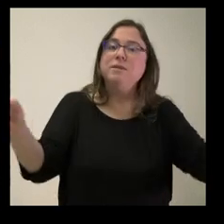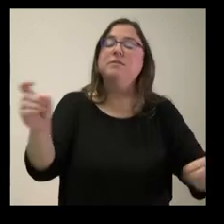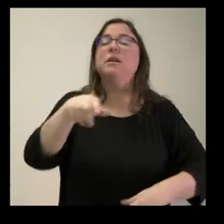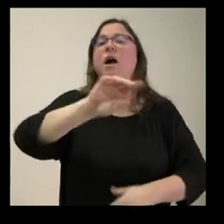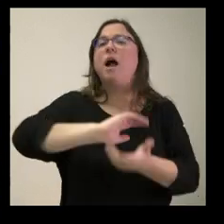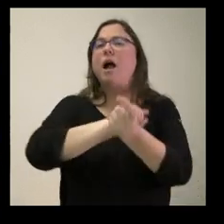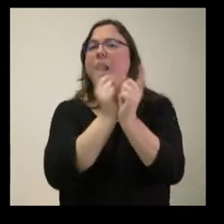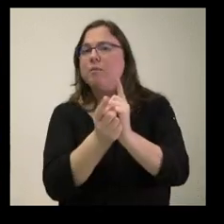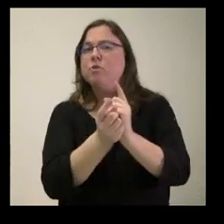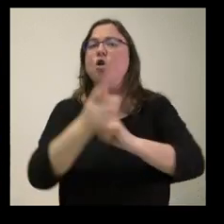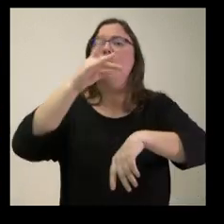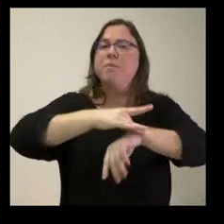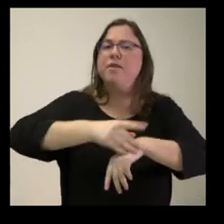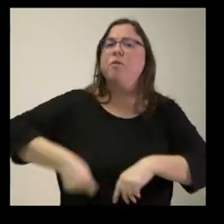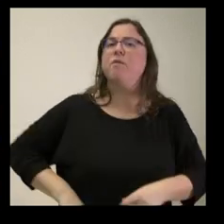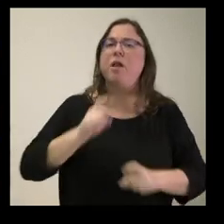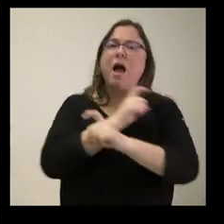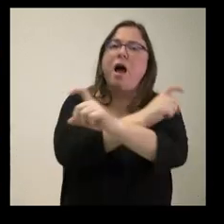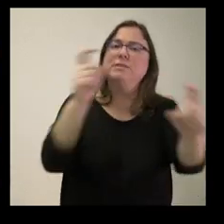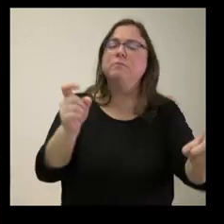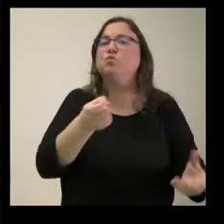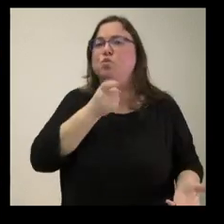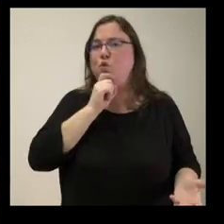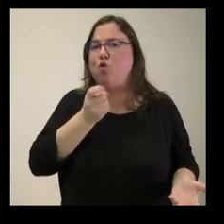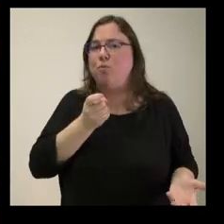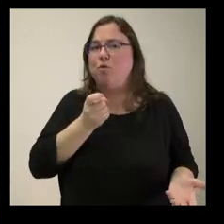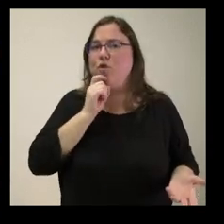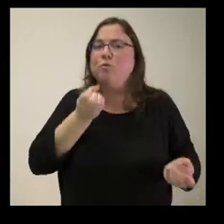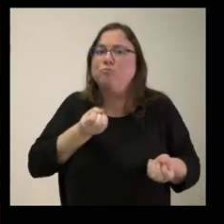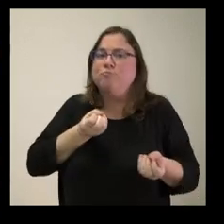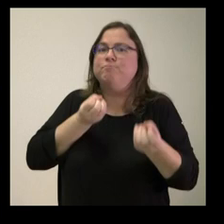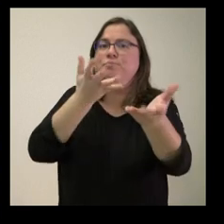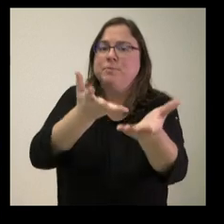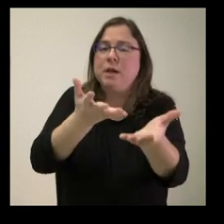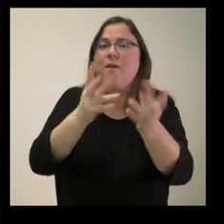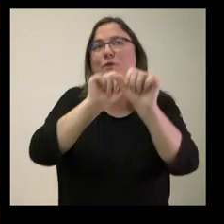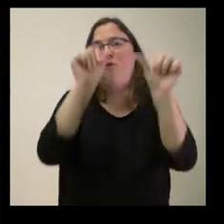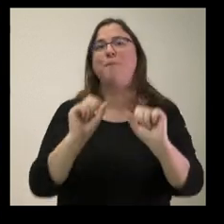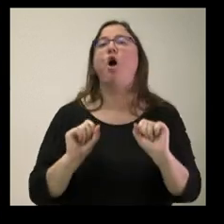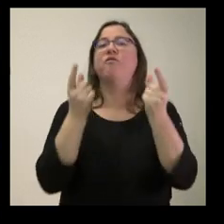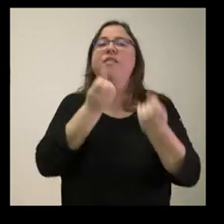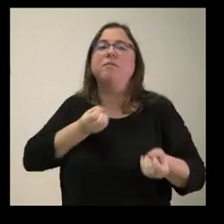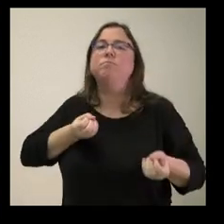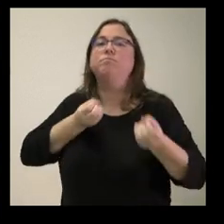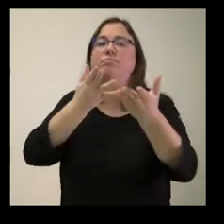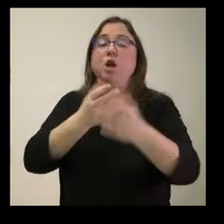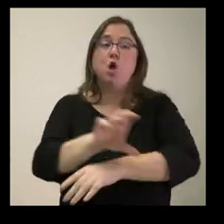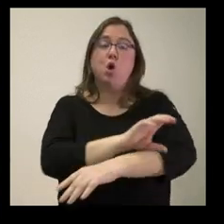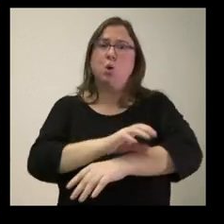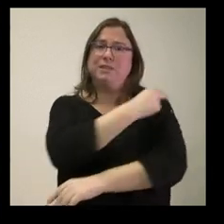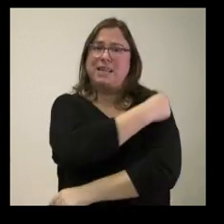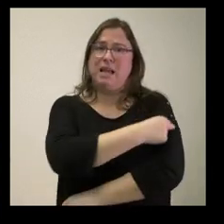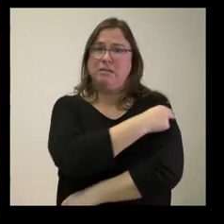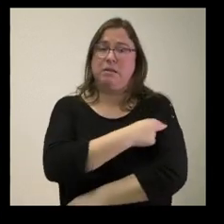de servicios para los profesionales sanitarios. ¿De qué manera se les va a transmitir oficialmente por parte de la Consejería de Sanidad? Ha